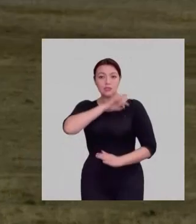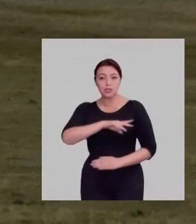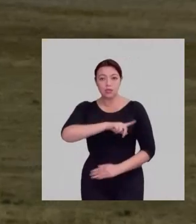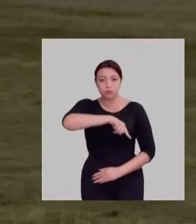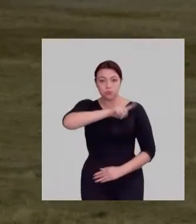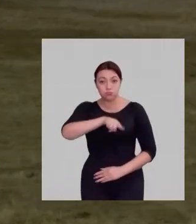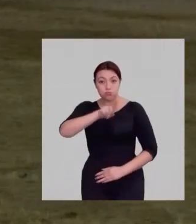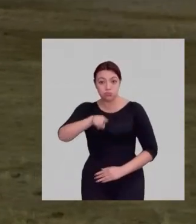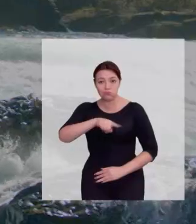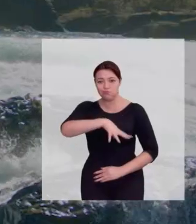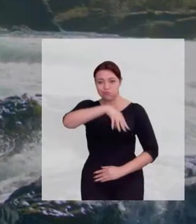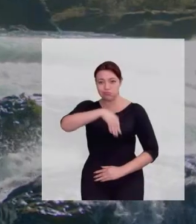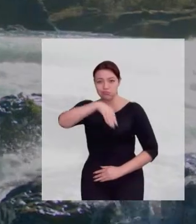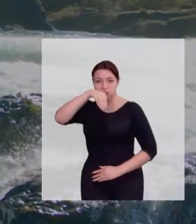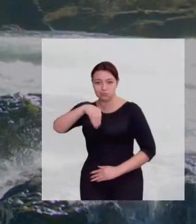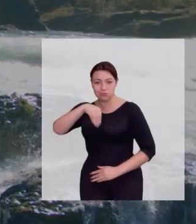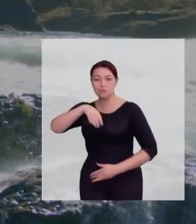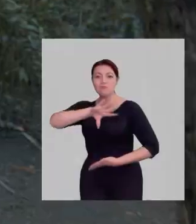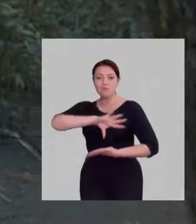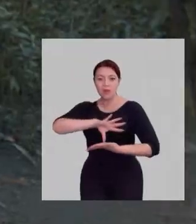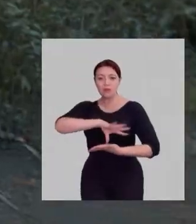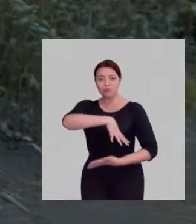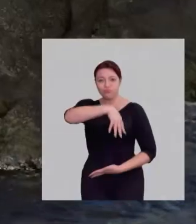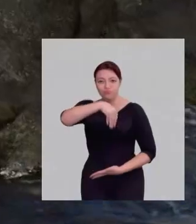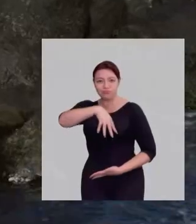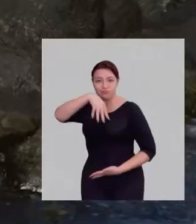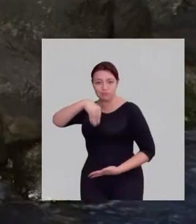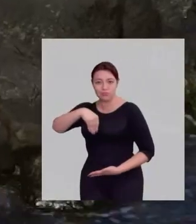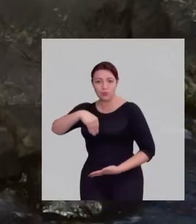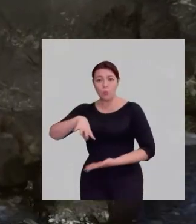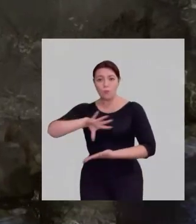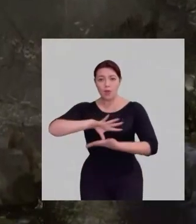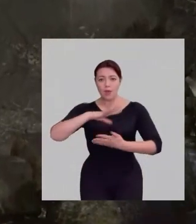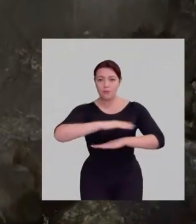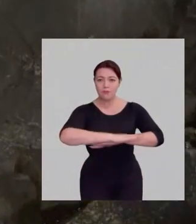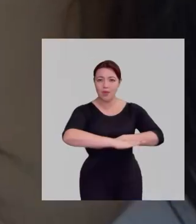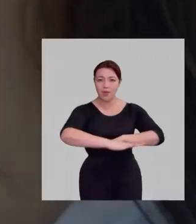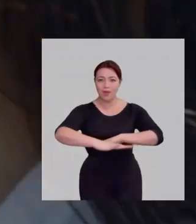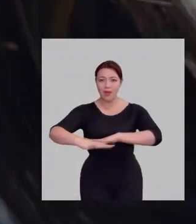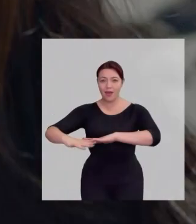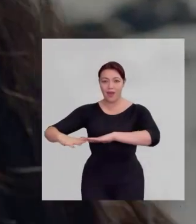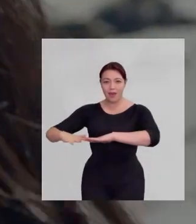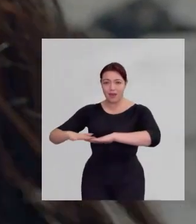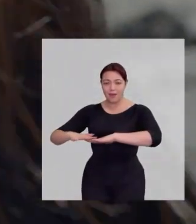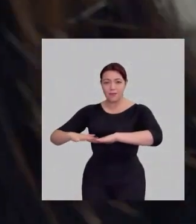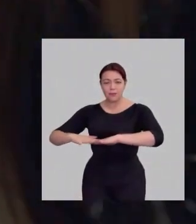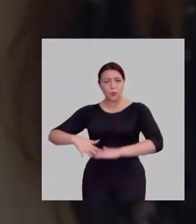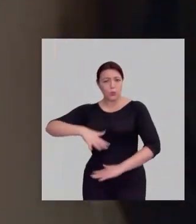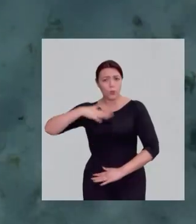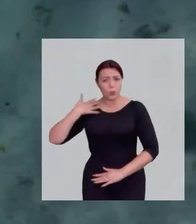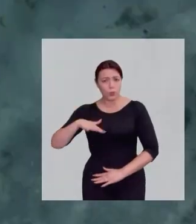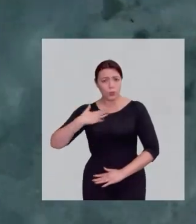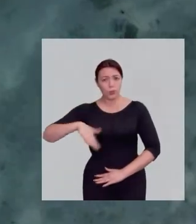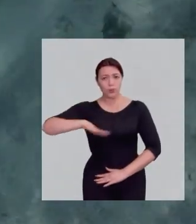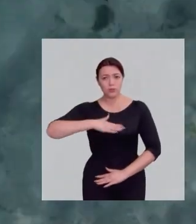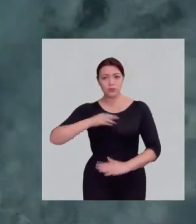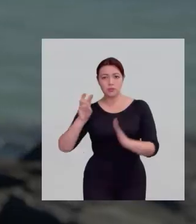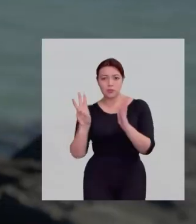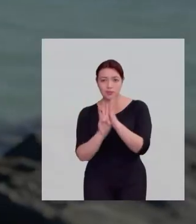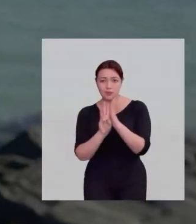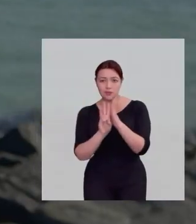cordillera. Es un país cordillera. Y es un país mar. Eso marca nuestra identidad.